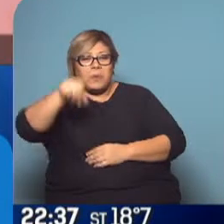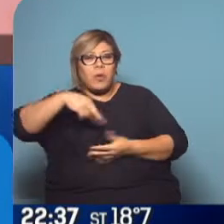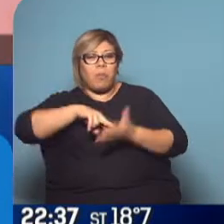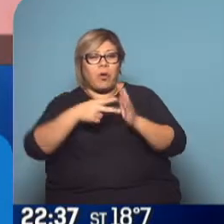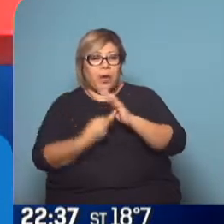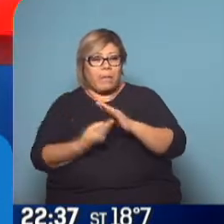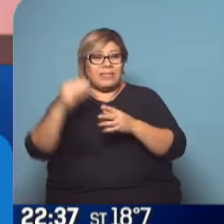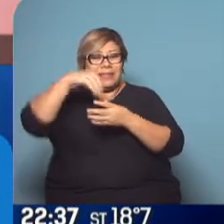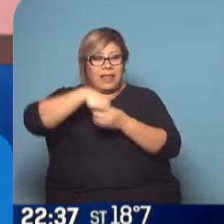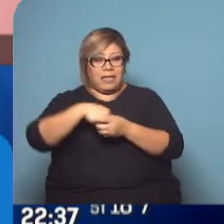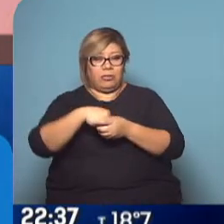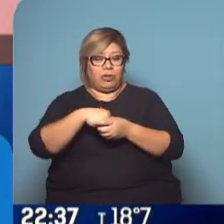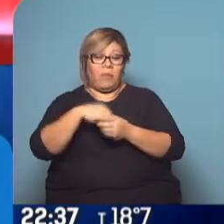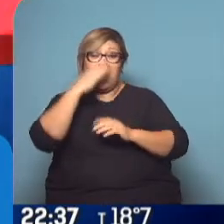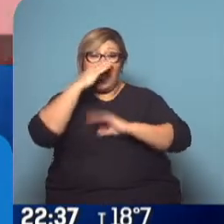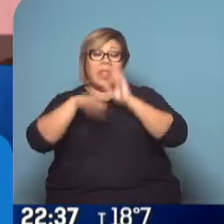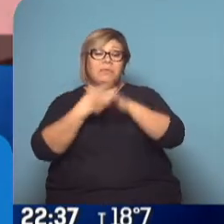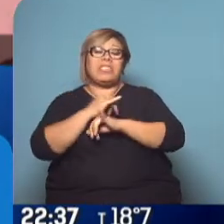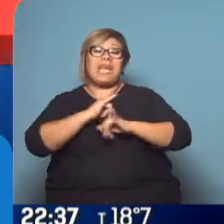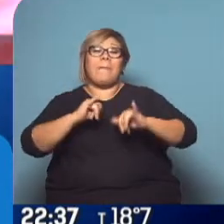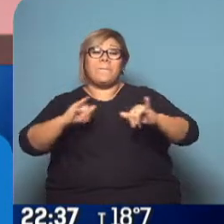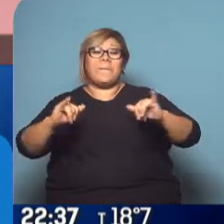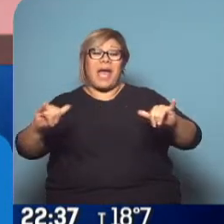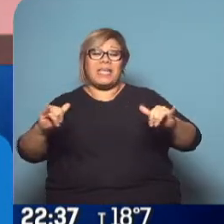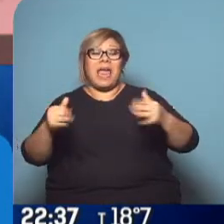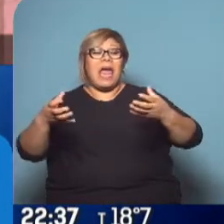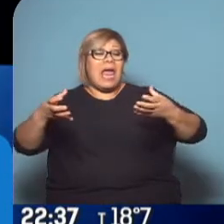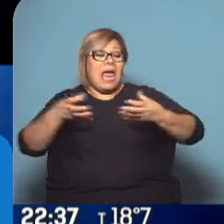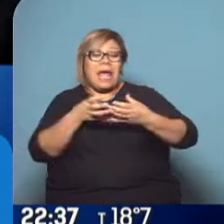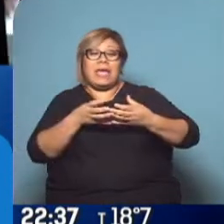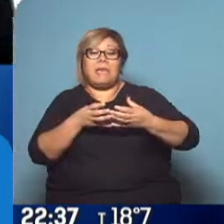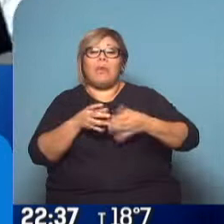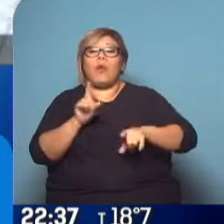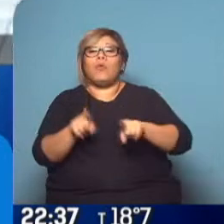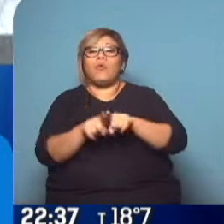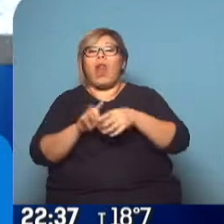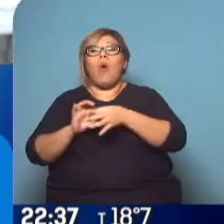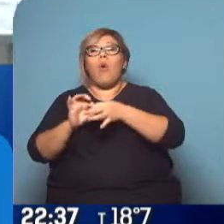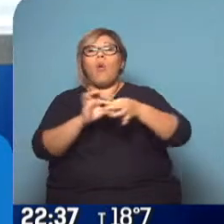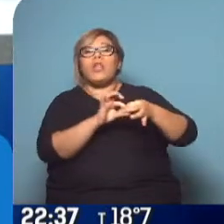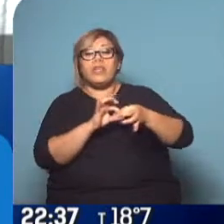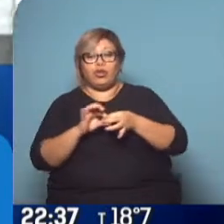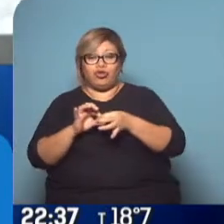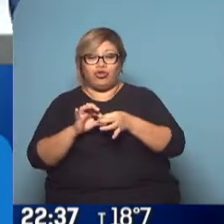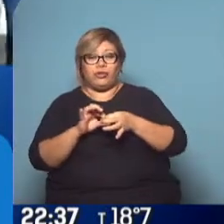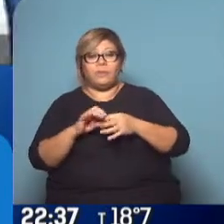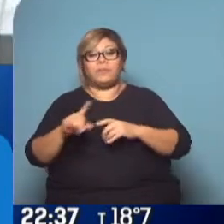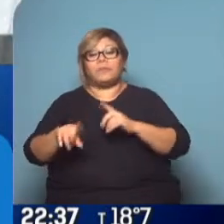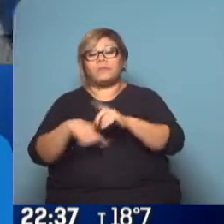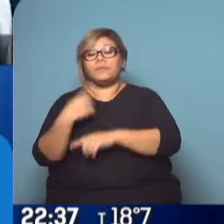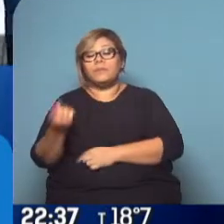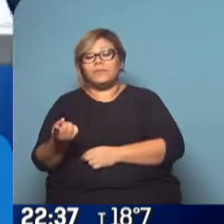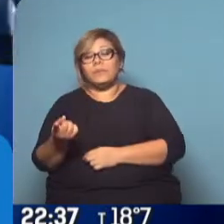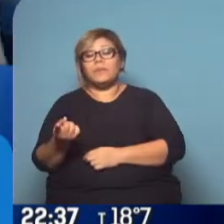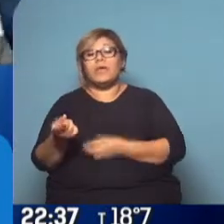Luego, durante la campaña, se mostraron unidos, la próxima candidata será mujer, por eso es Unidas Podemos, es lo que ha dicho